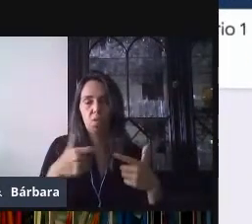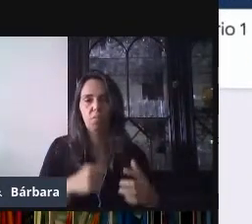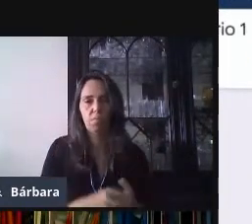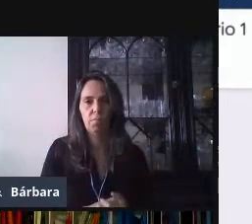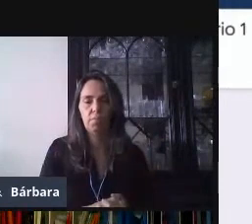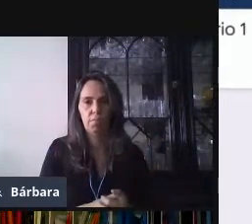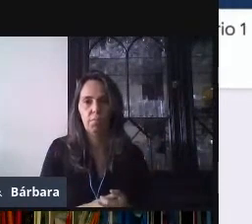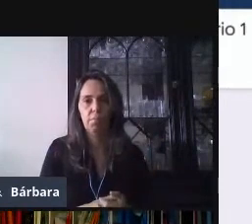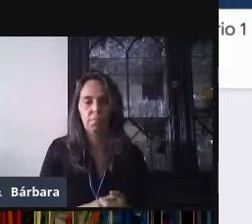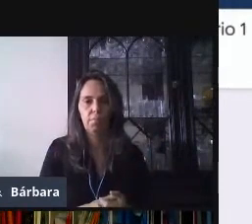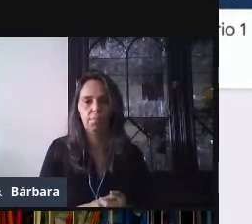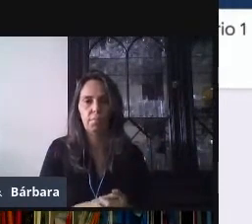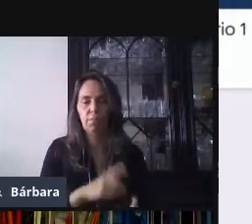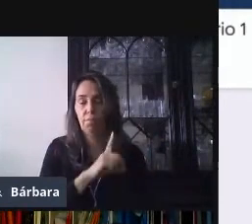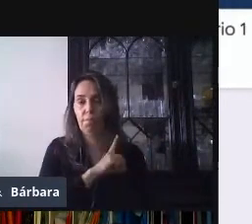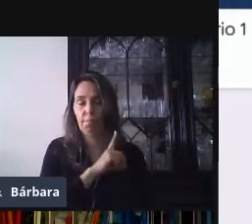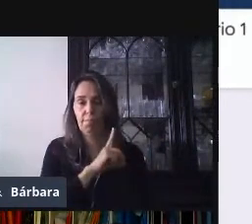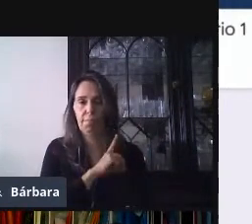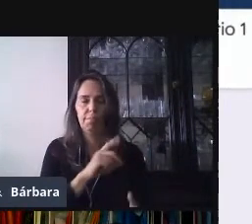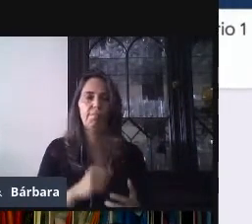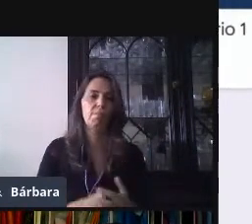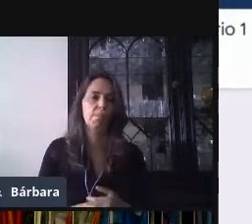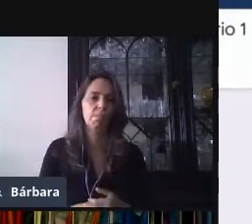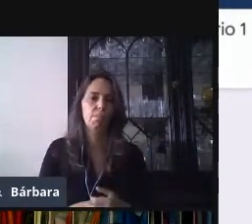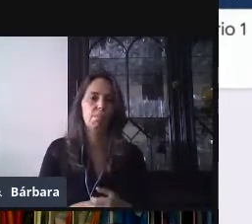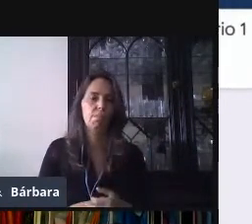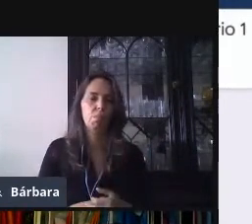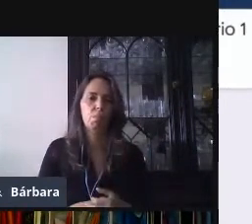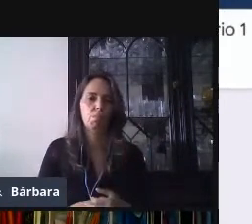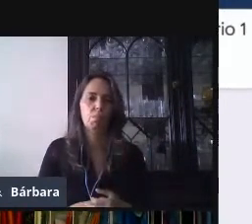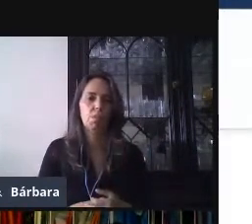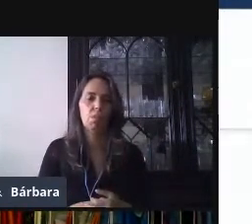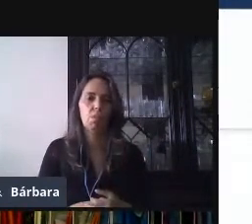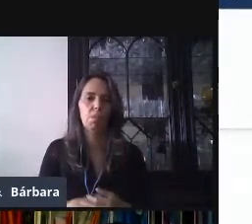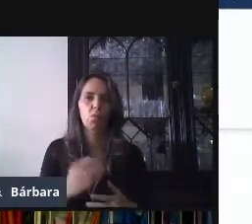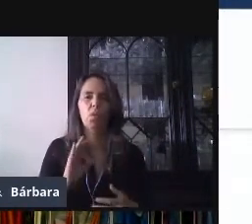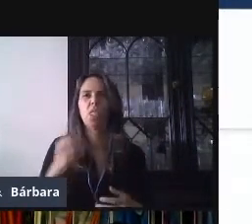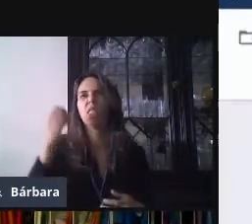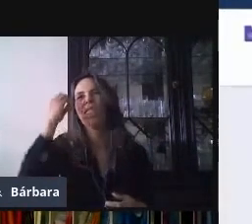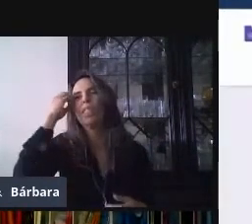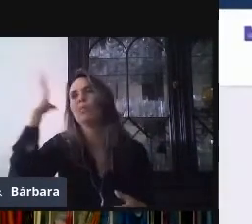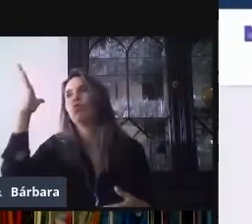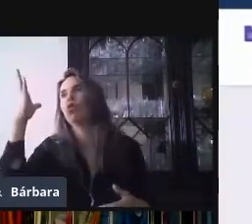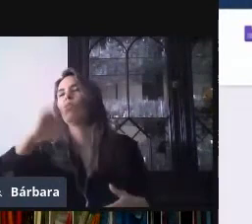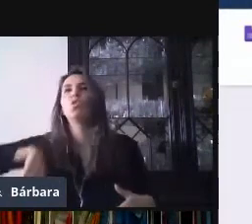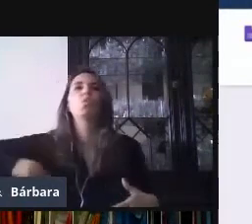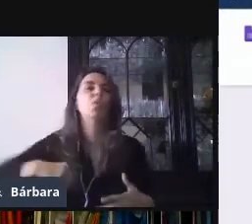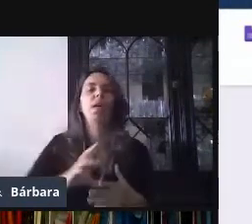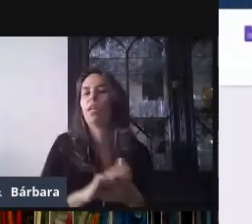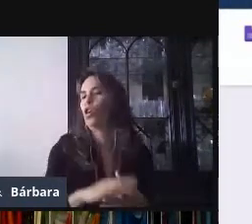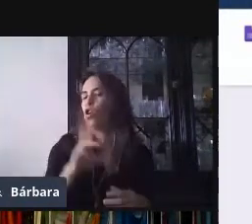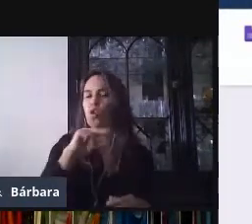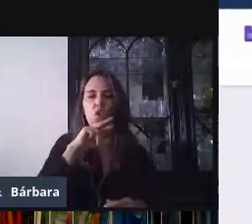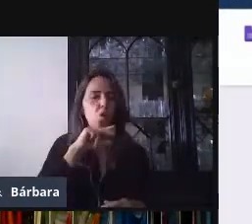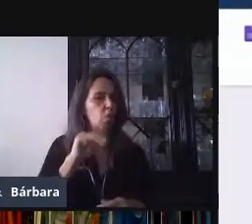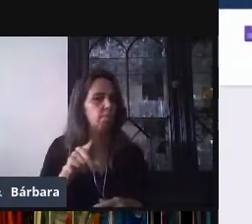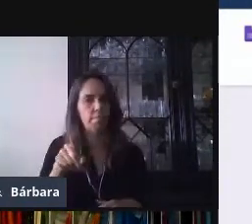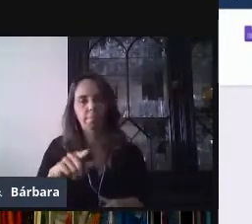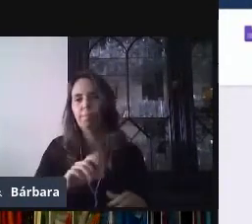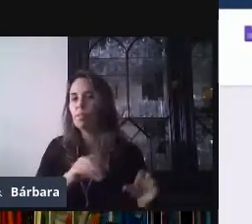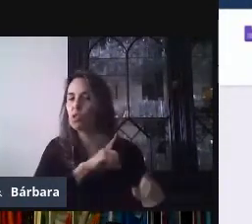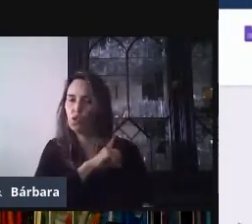de forma automática. Exacto. Tienen que preocuparse de, oye, se me olvidó poner el botón de guardar. No se preocupen por eso, maestras, maestros.